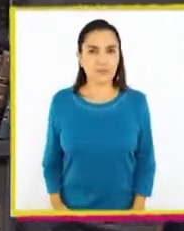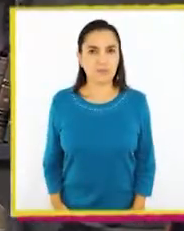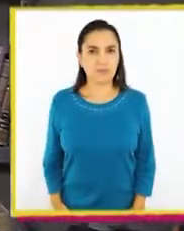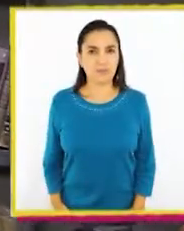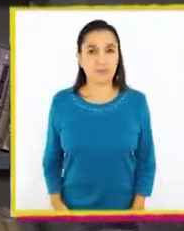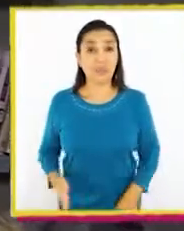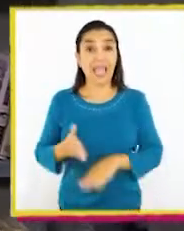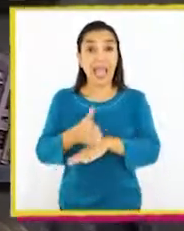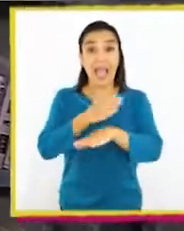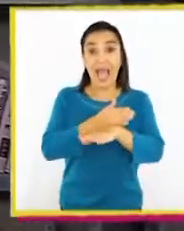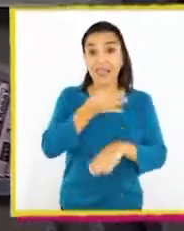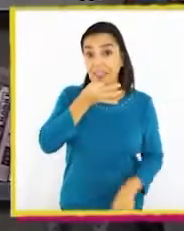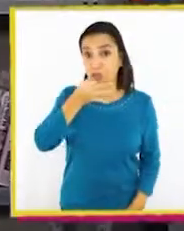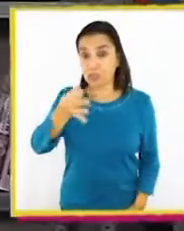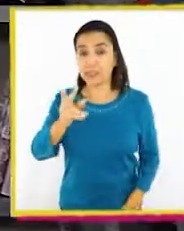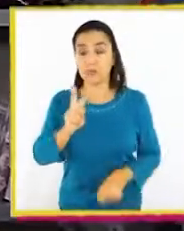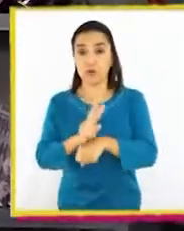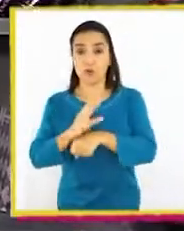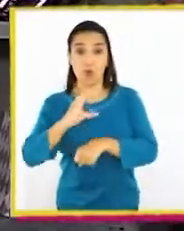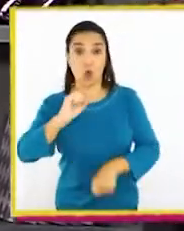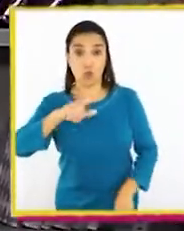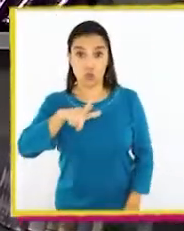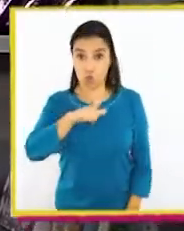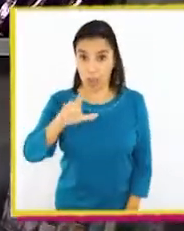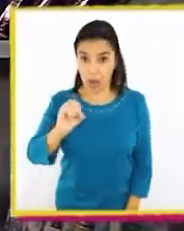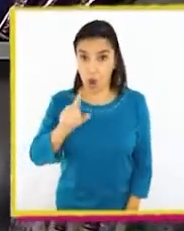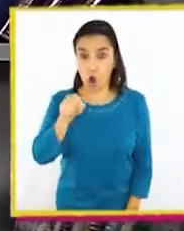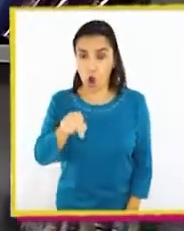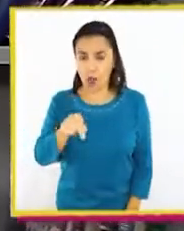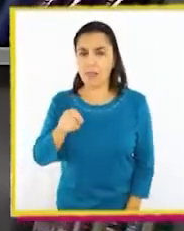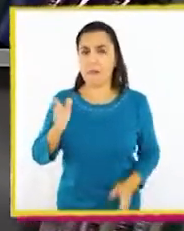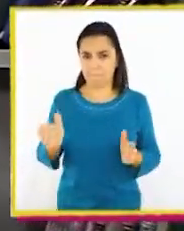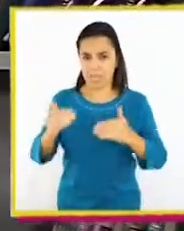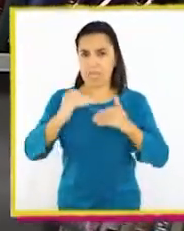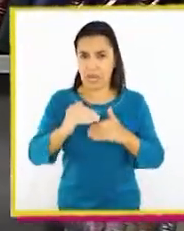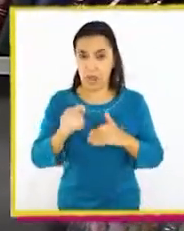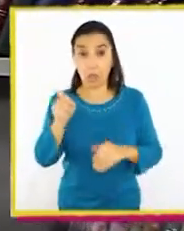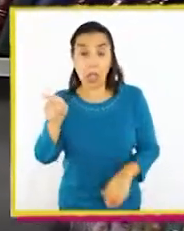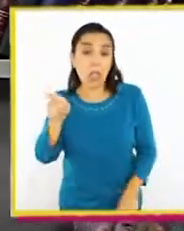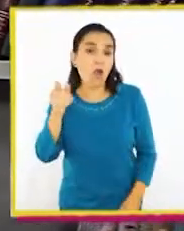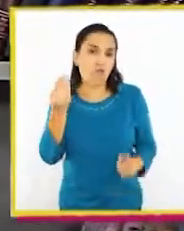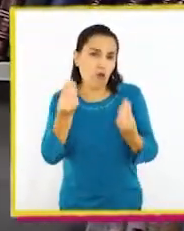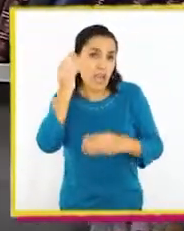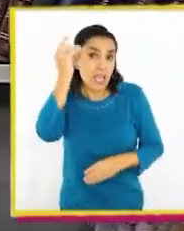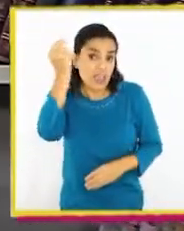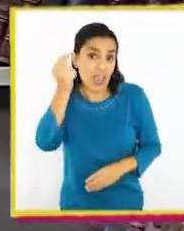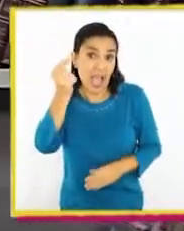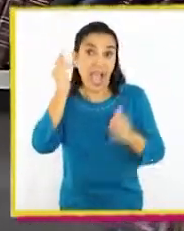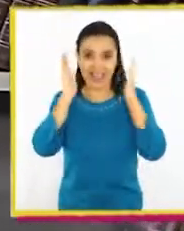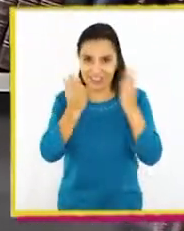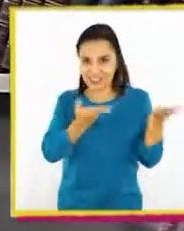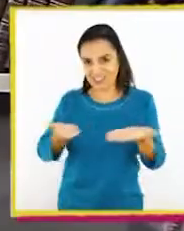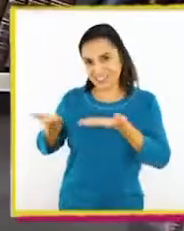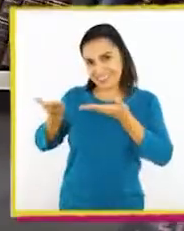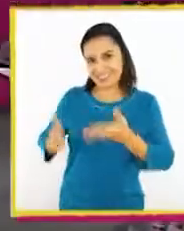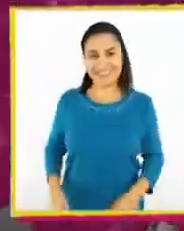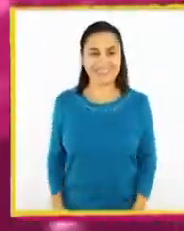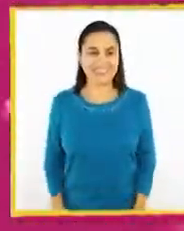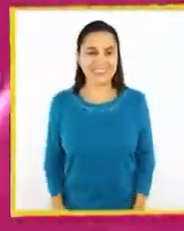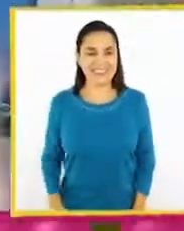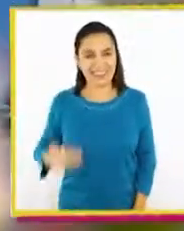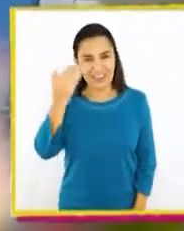Hace un rato le conté a la profe Consuelo de mi cápsula. Tal vez a ella se le ocurra alguna buena idea. ¡Pongan atención!